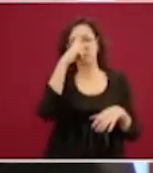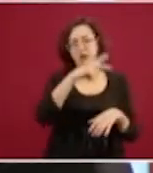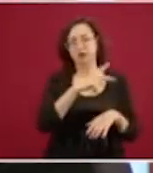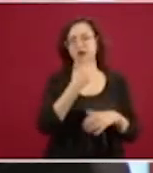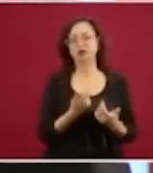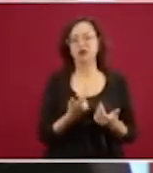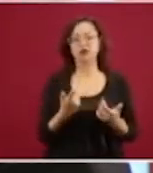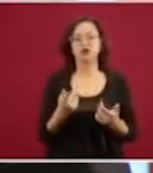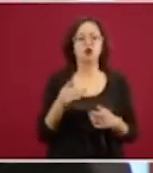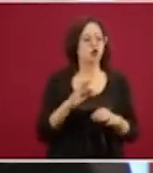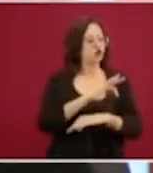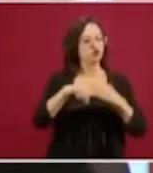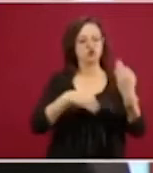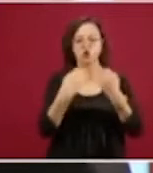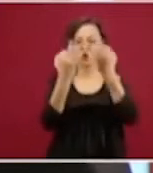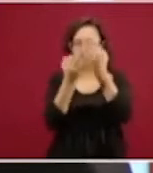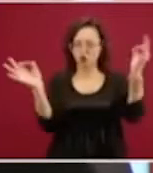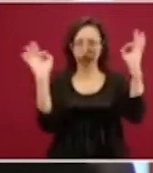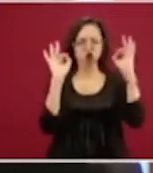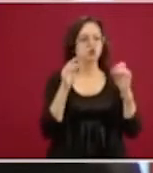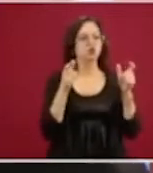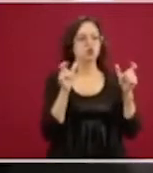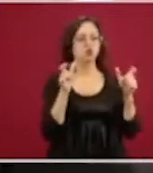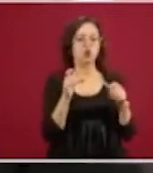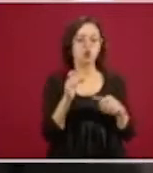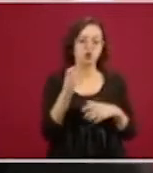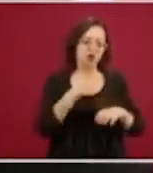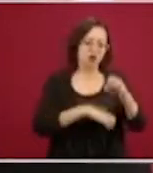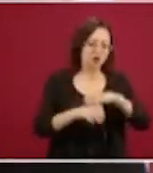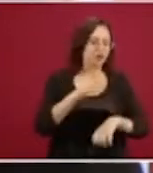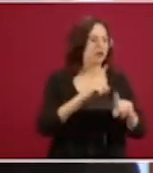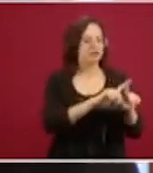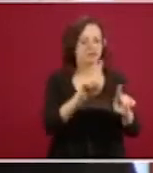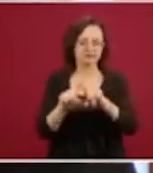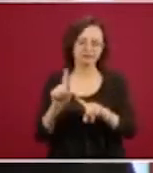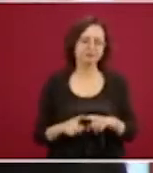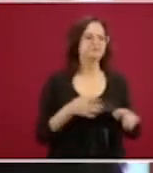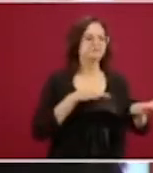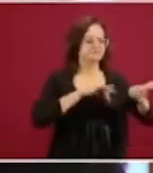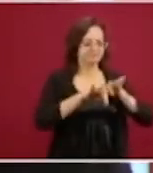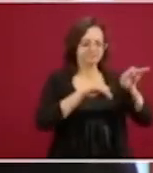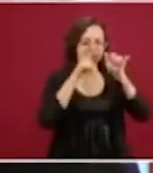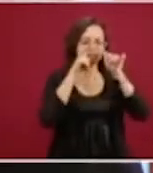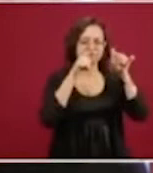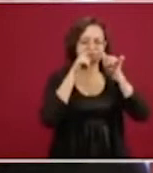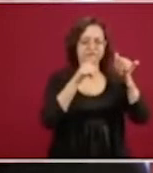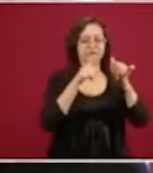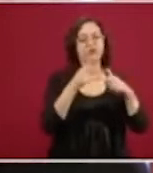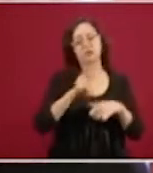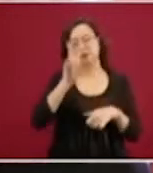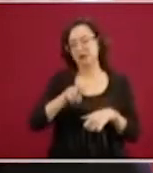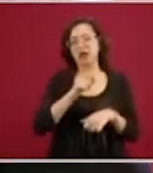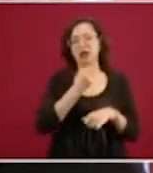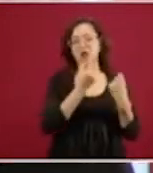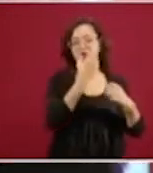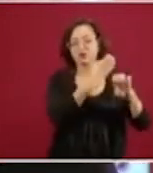los consulados están trabajando, todos, sin excepción. Desde luego hay lugares en Estados Unidos donde tenemos una población mucho mayor, tenemos